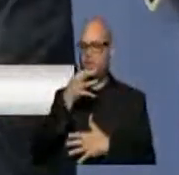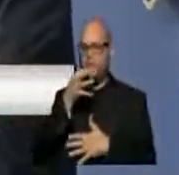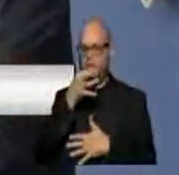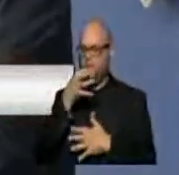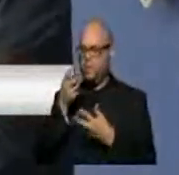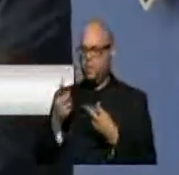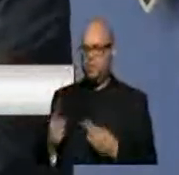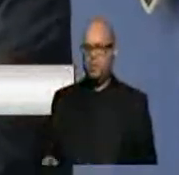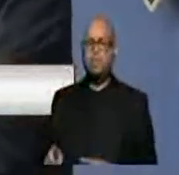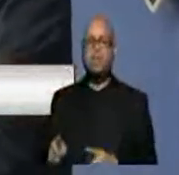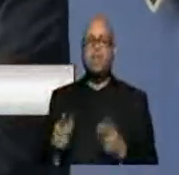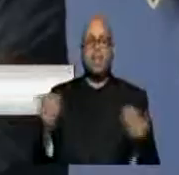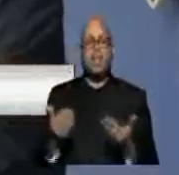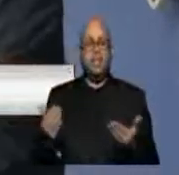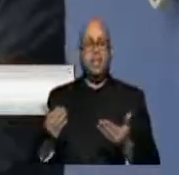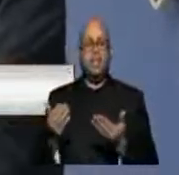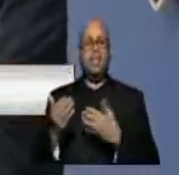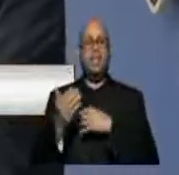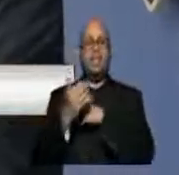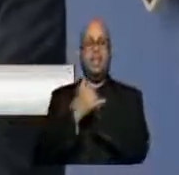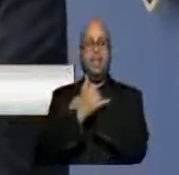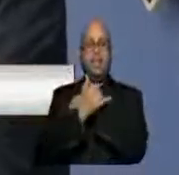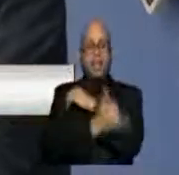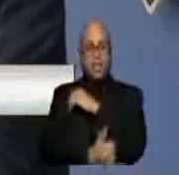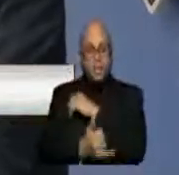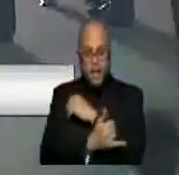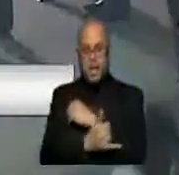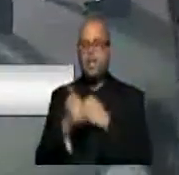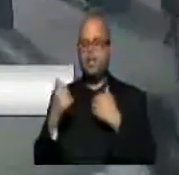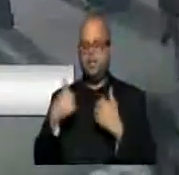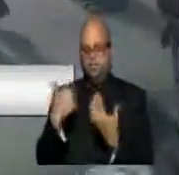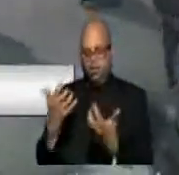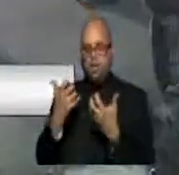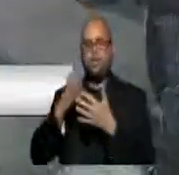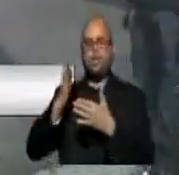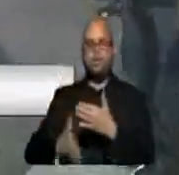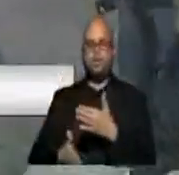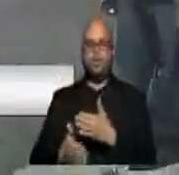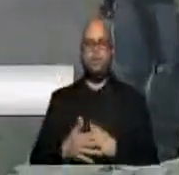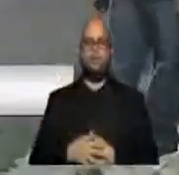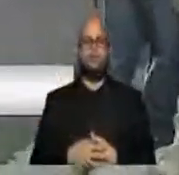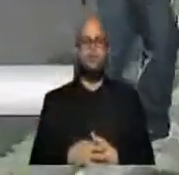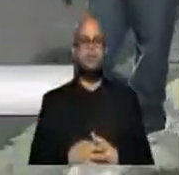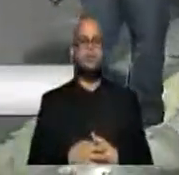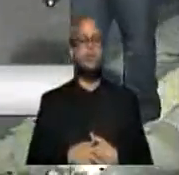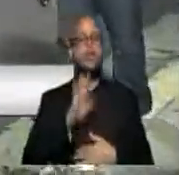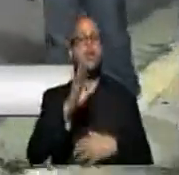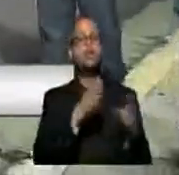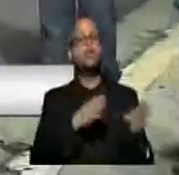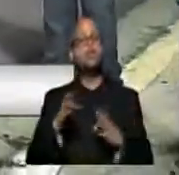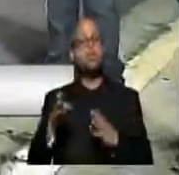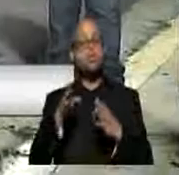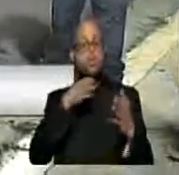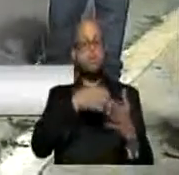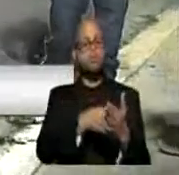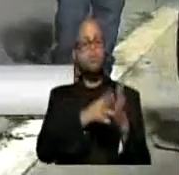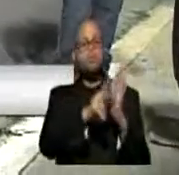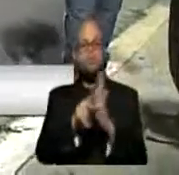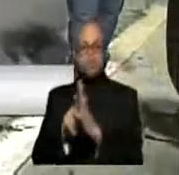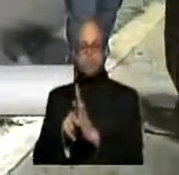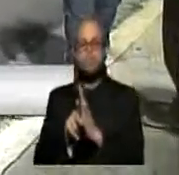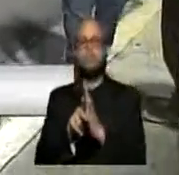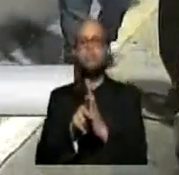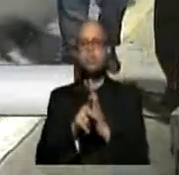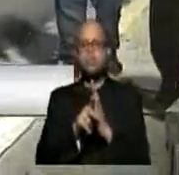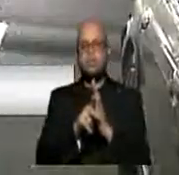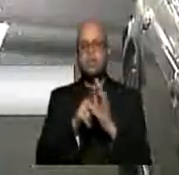más en este país que quiere que termine esto que yo. Mientras sigue adelante con su plan anticrimen y dice estar satisfecho con